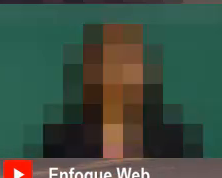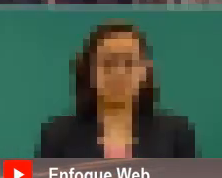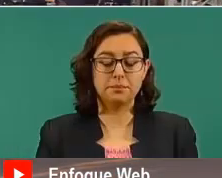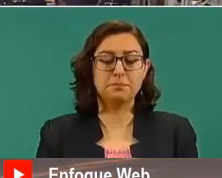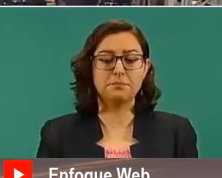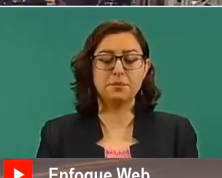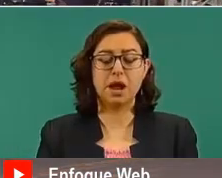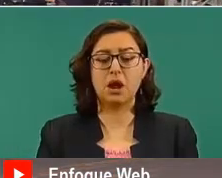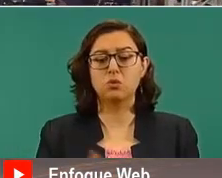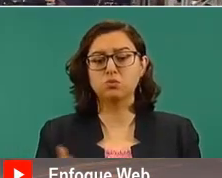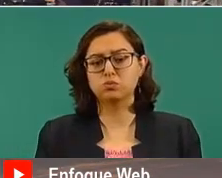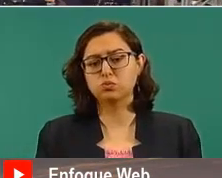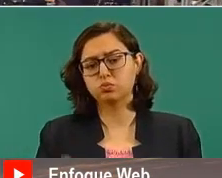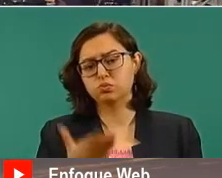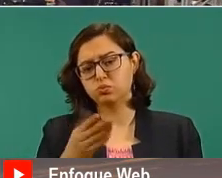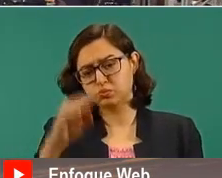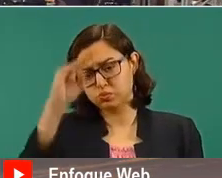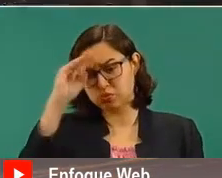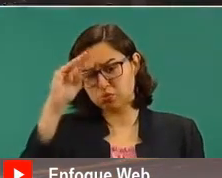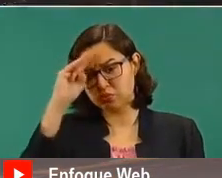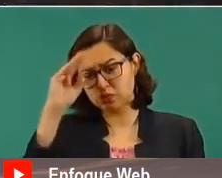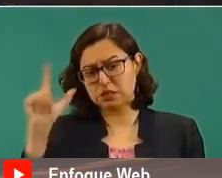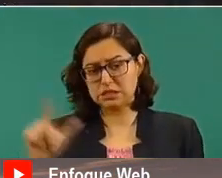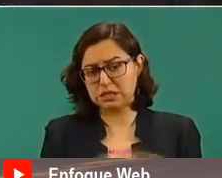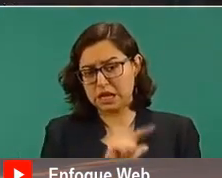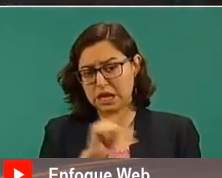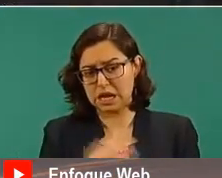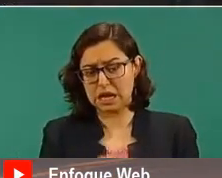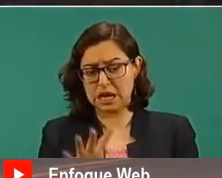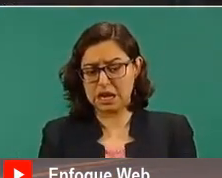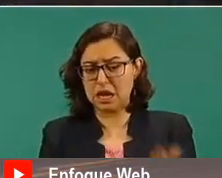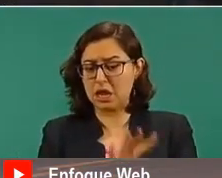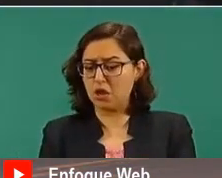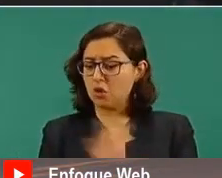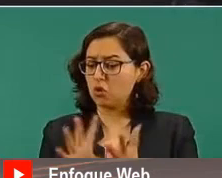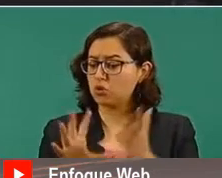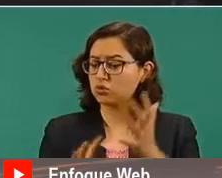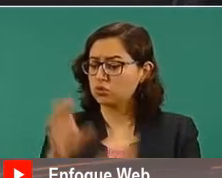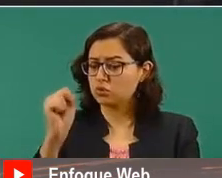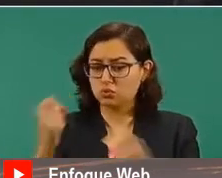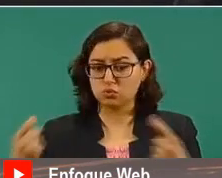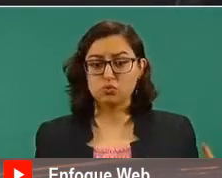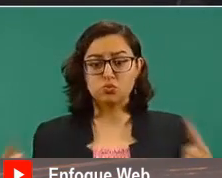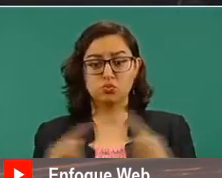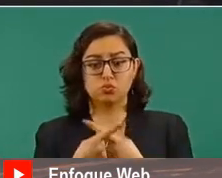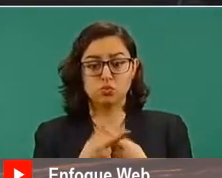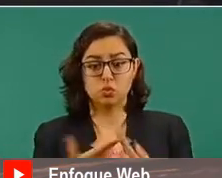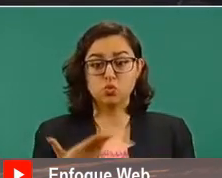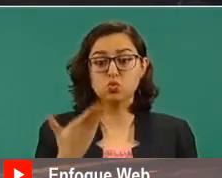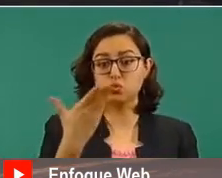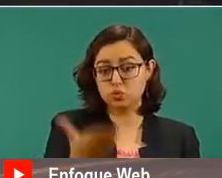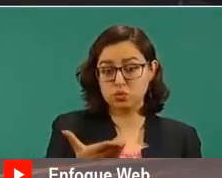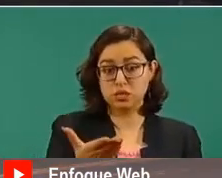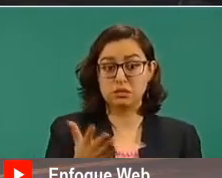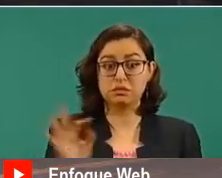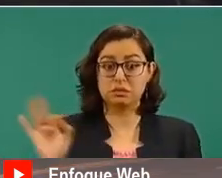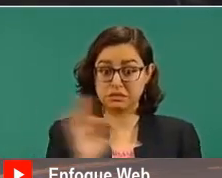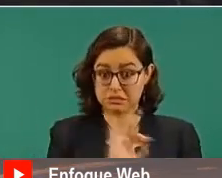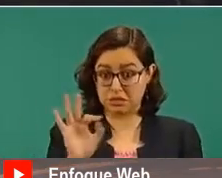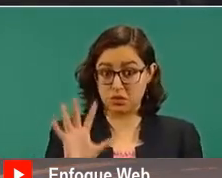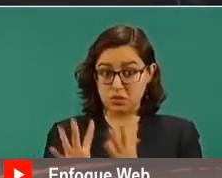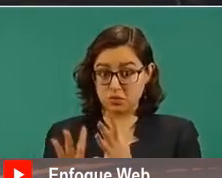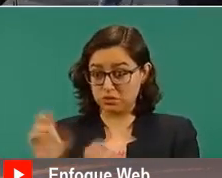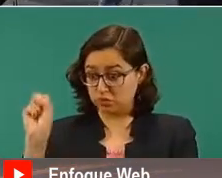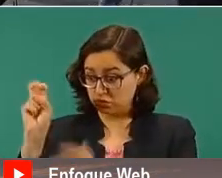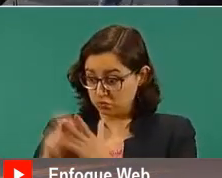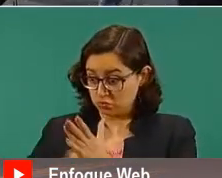Si determina que esta ley eléctrica contraviene a la Constitución, ¿usted impulsaría entonces una reforma constitucional? Sí,